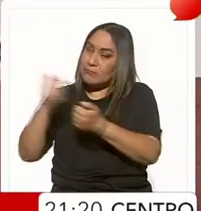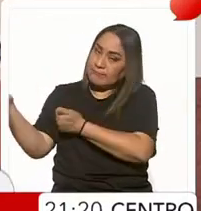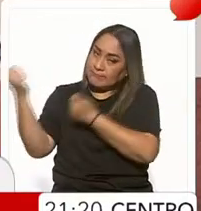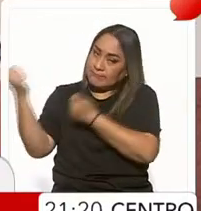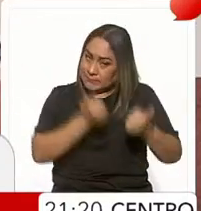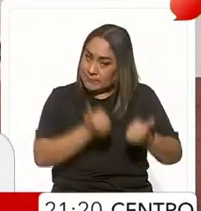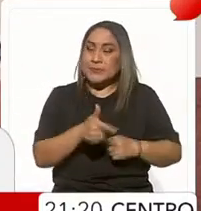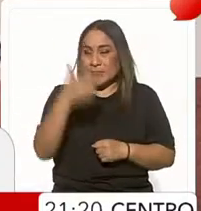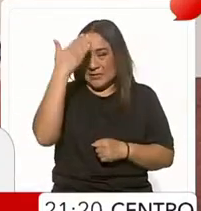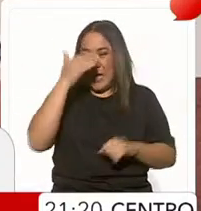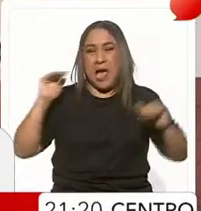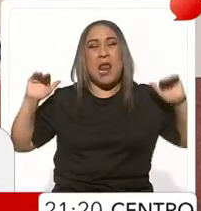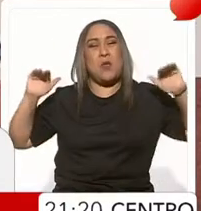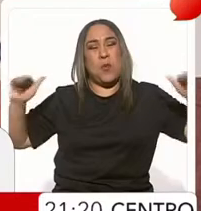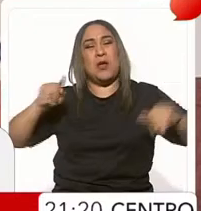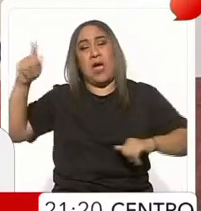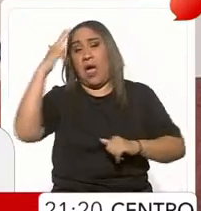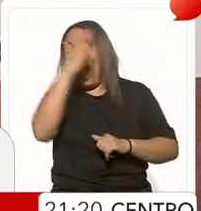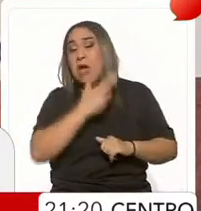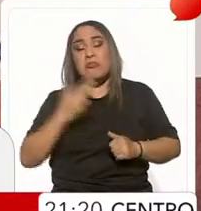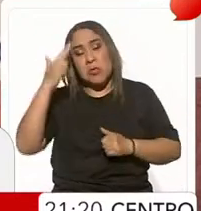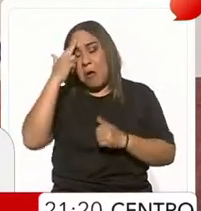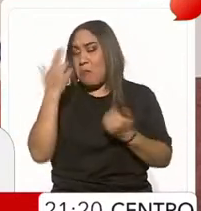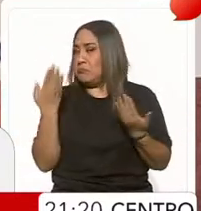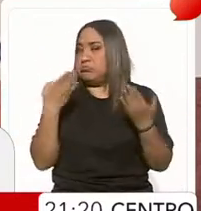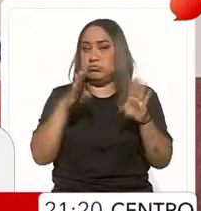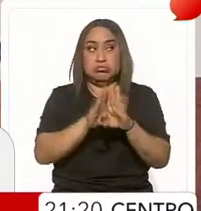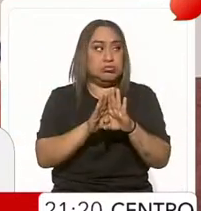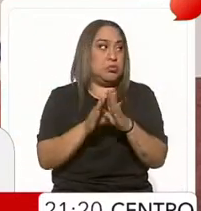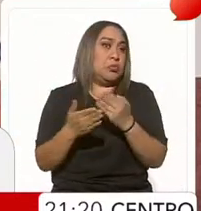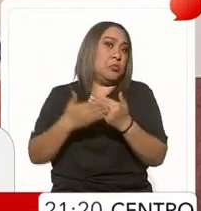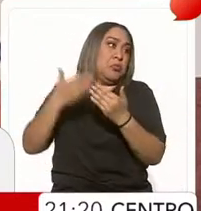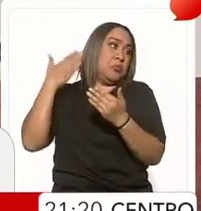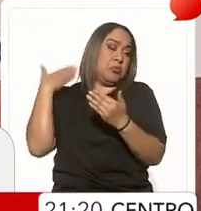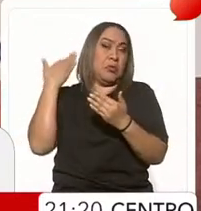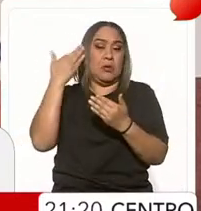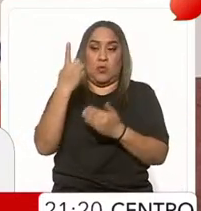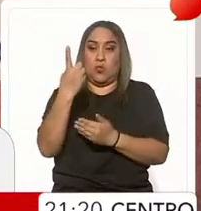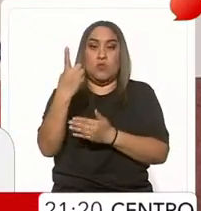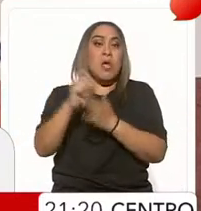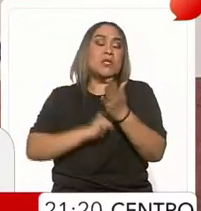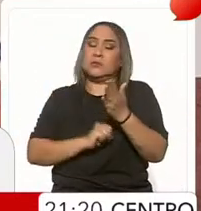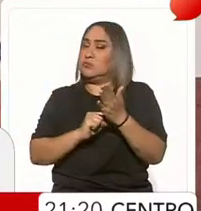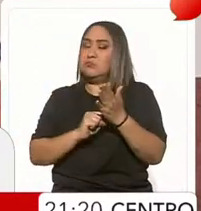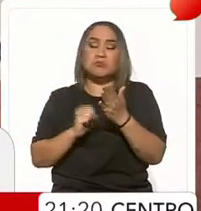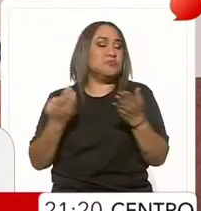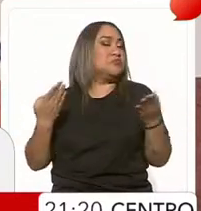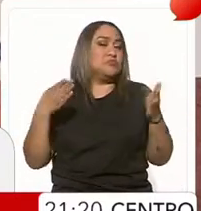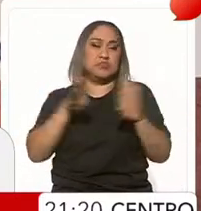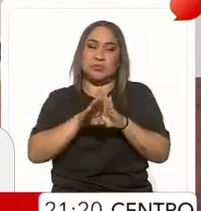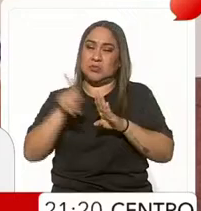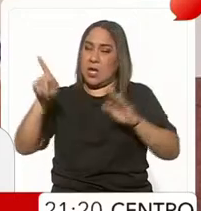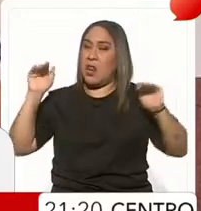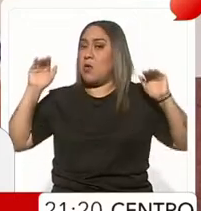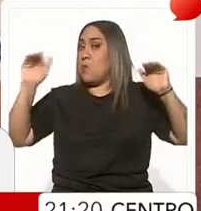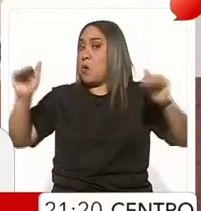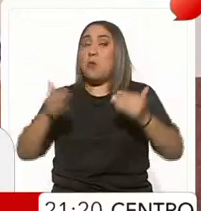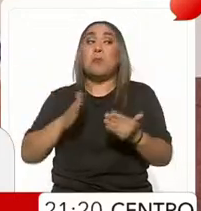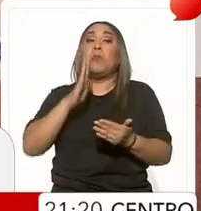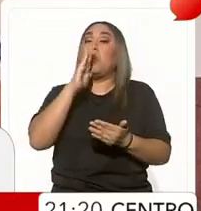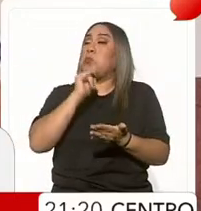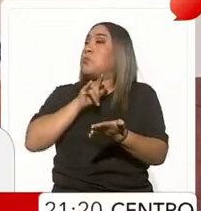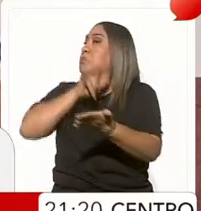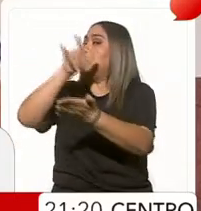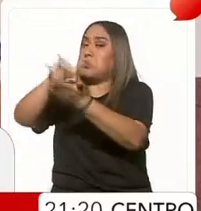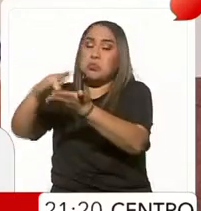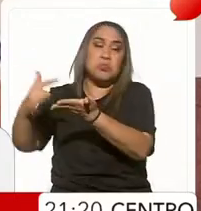el aeropuerto de Haití está cerrado desde hace ya varios, casi un mes que está cerrado el aeropuerto. No se puede entrar ni